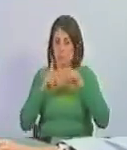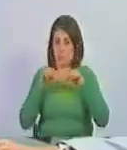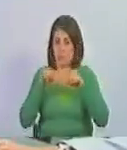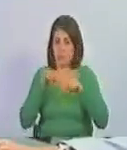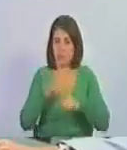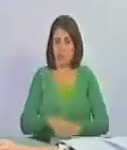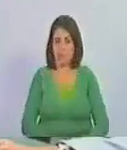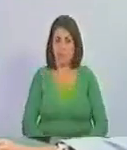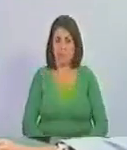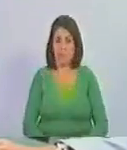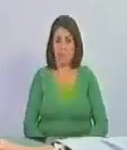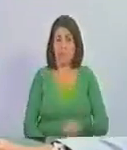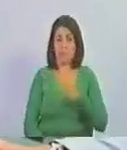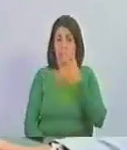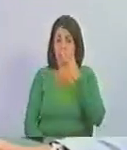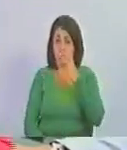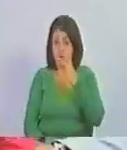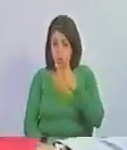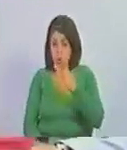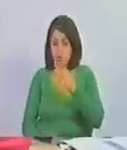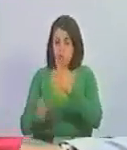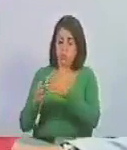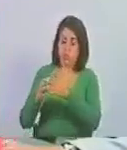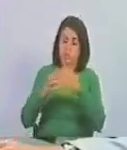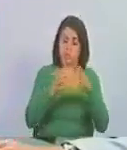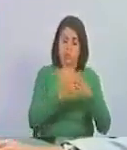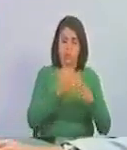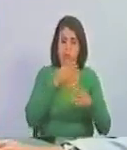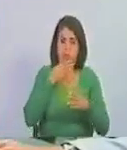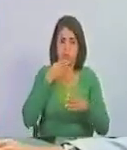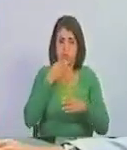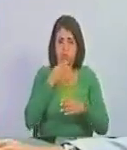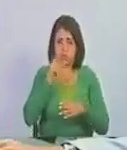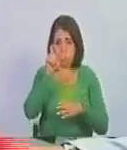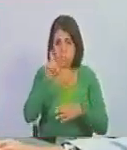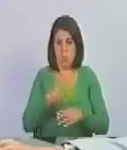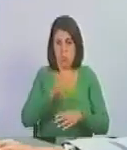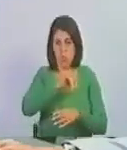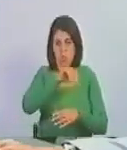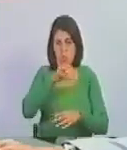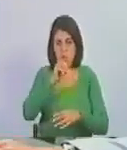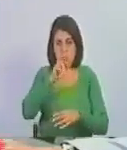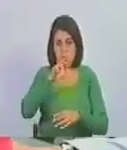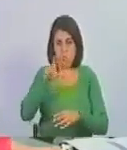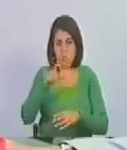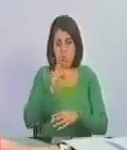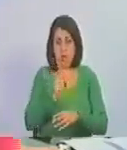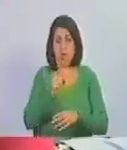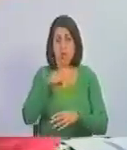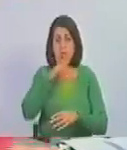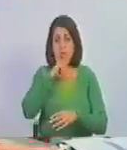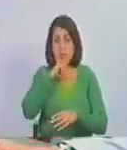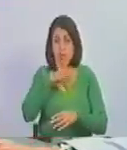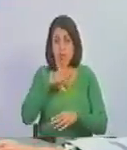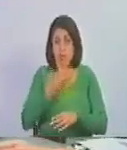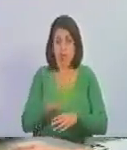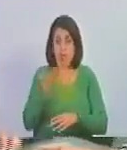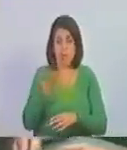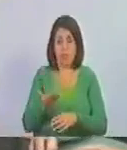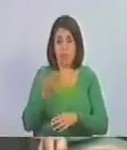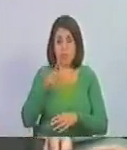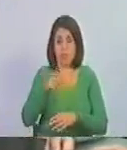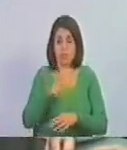En esas dos coyunturas, Jorge Rodríguez dejó huellas importantes